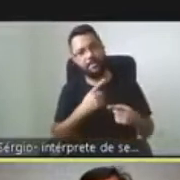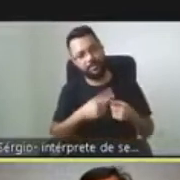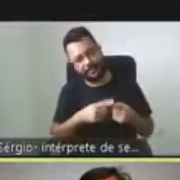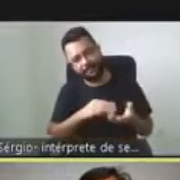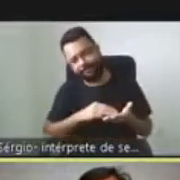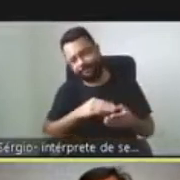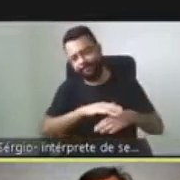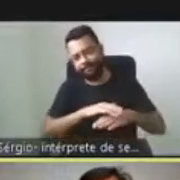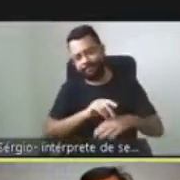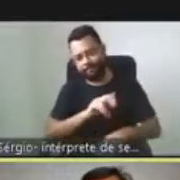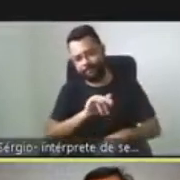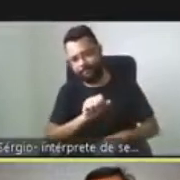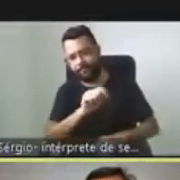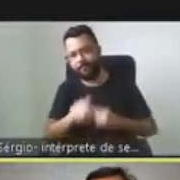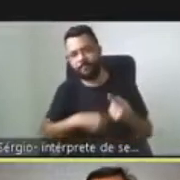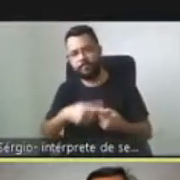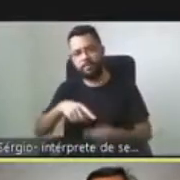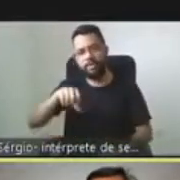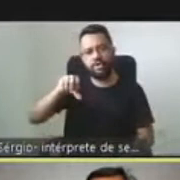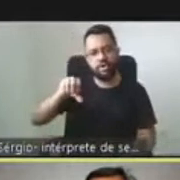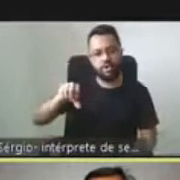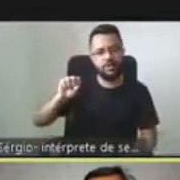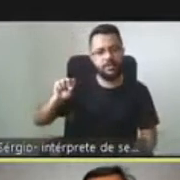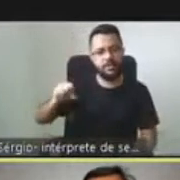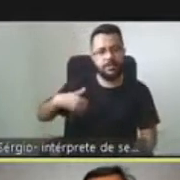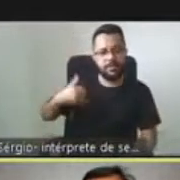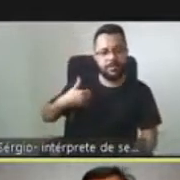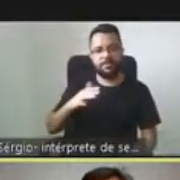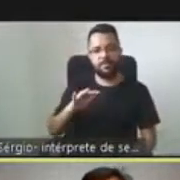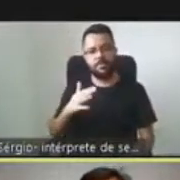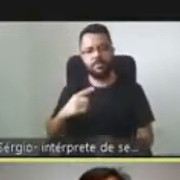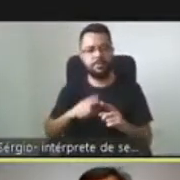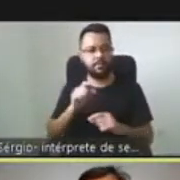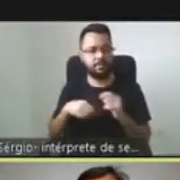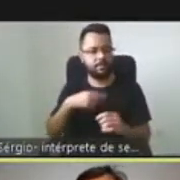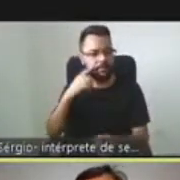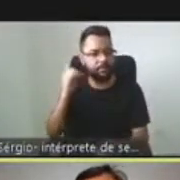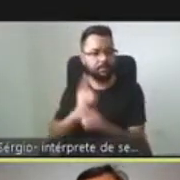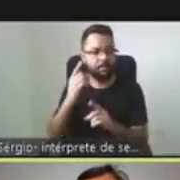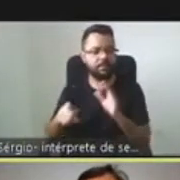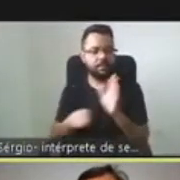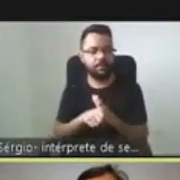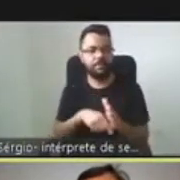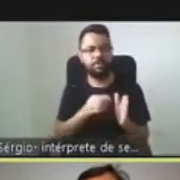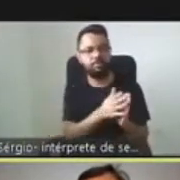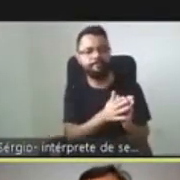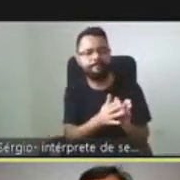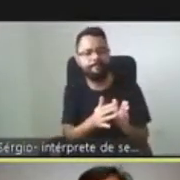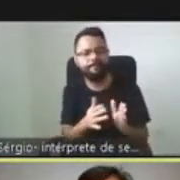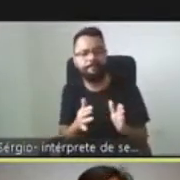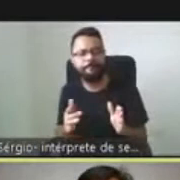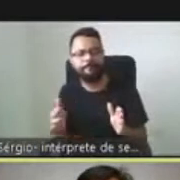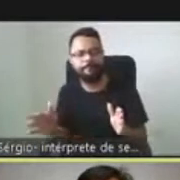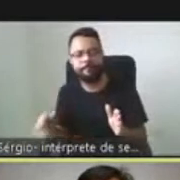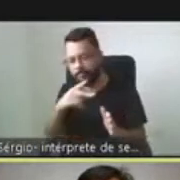Iberoamericana de Enfermedades Raras, se encontró un promedio de nueve años, que son los que transcurren para que una persona